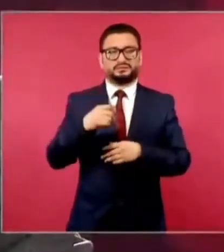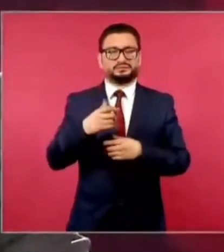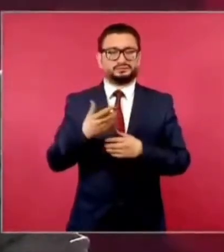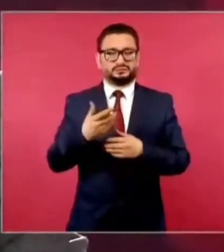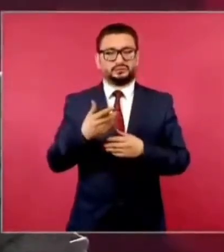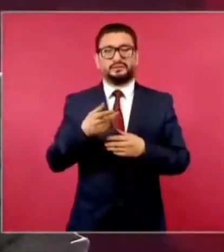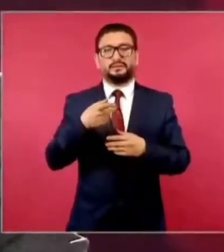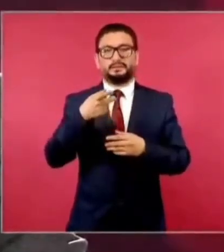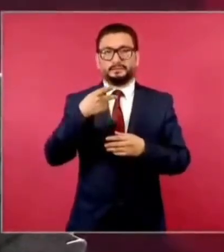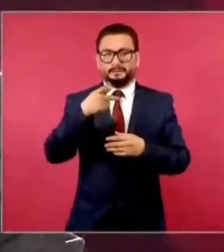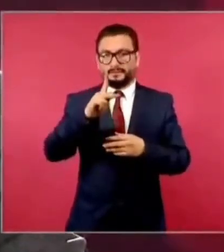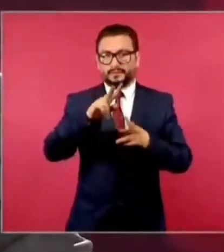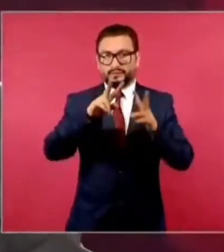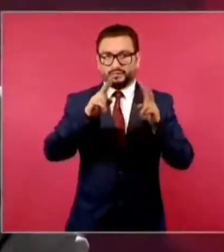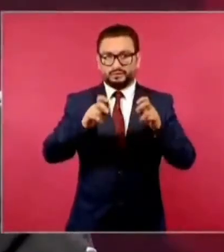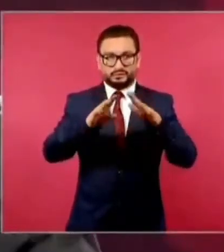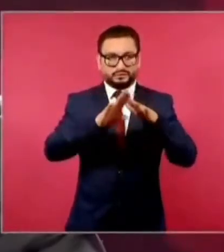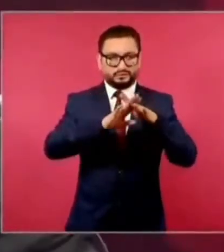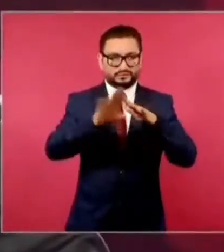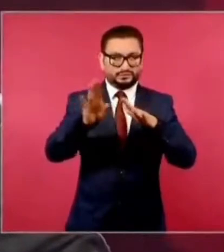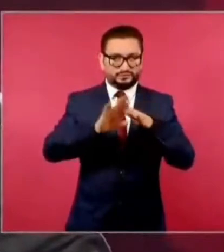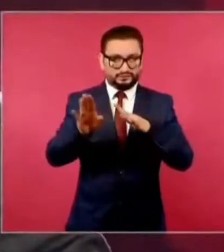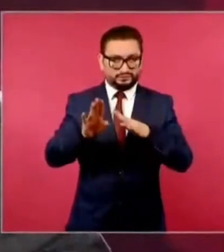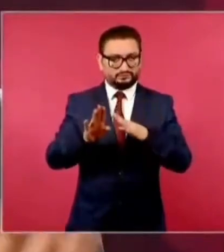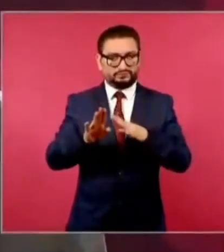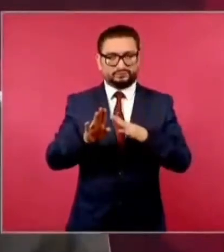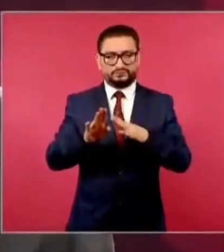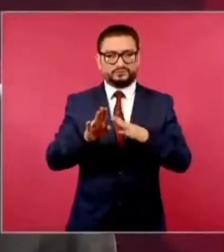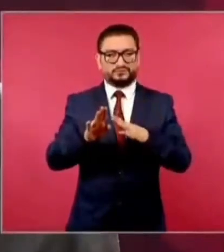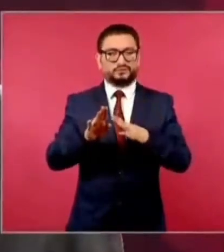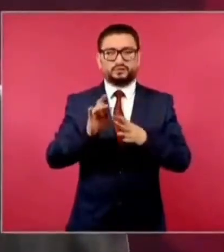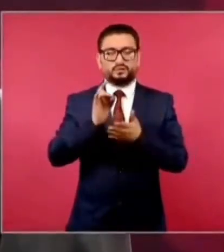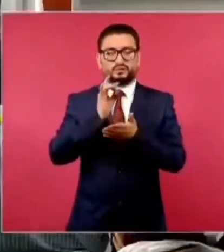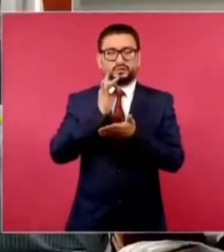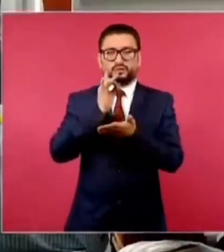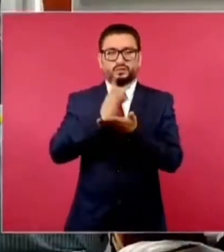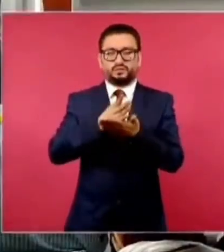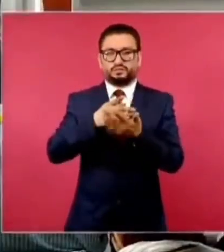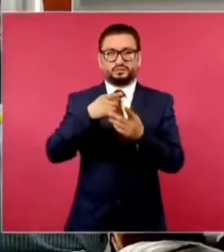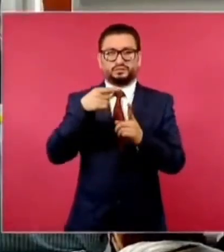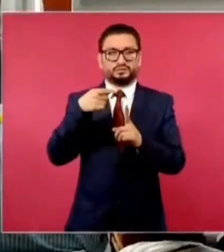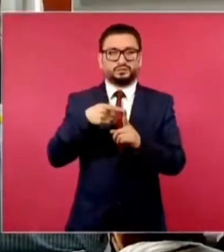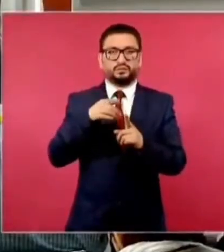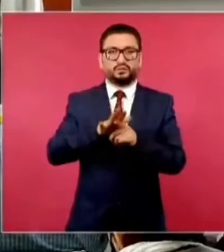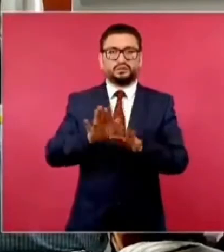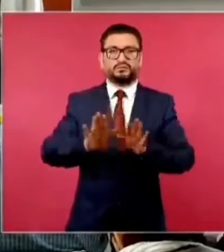pero en el tema migratorio solo ha sido contención.